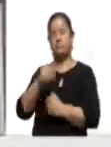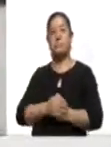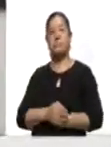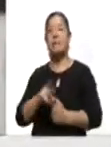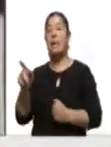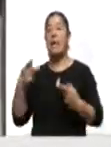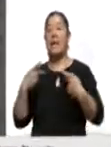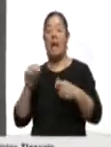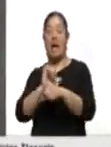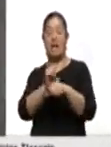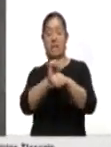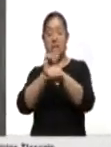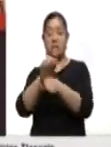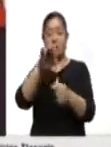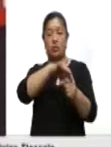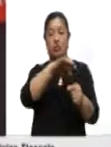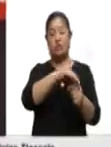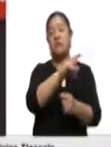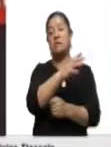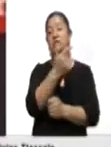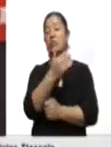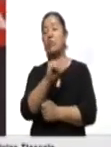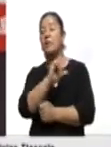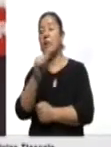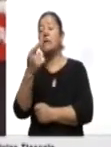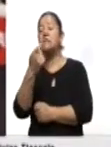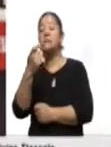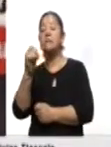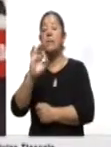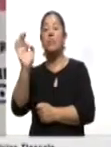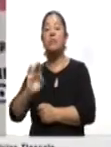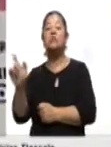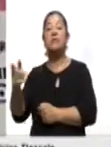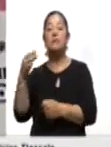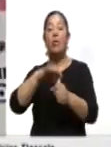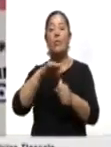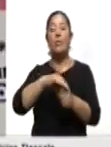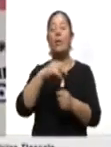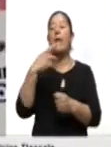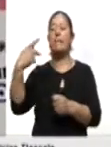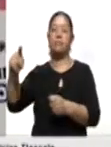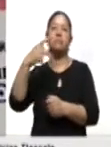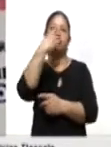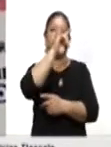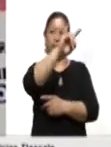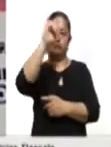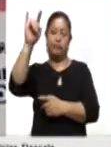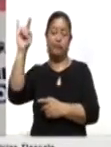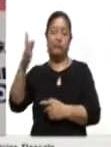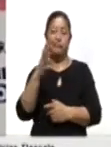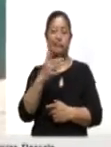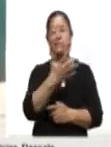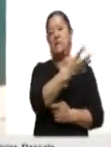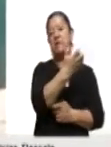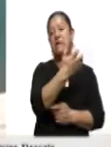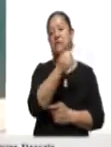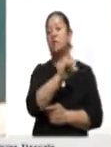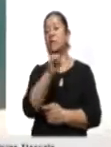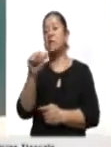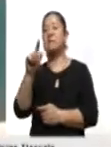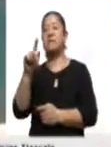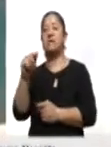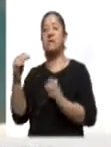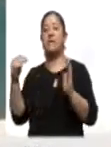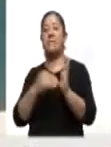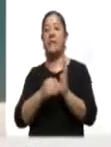artistas donarán entre el 50 y 100 por ciento de lo que se recaude por la adquisición de sus obras, cuyos costos oscilan entre 500 y 70